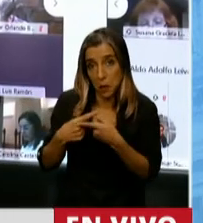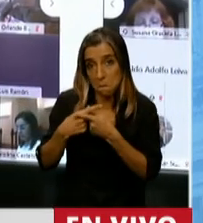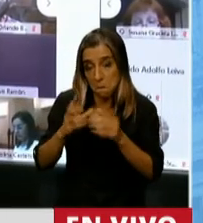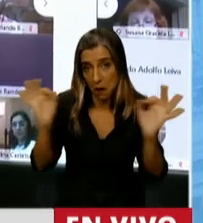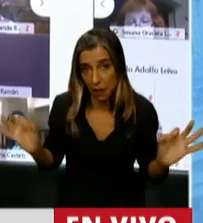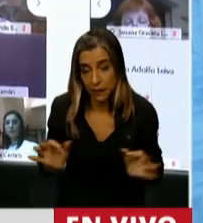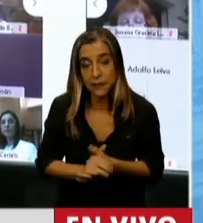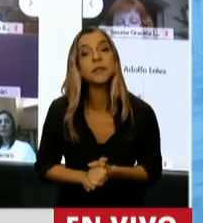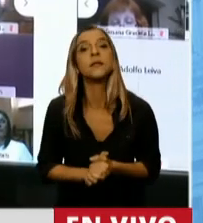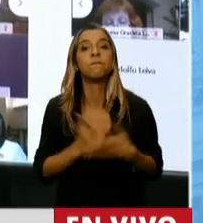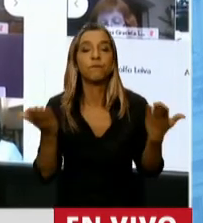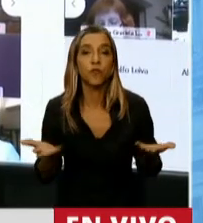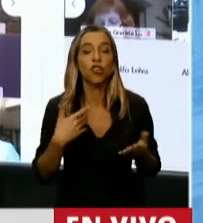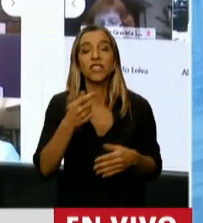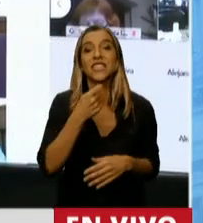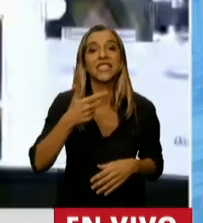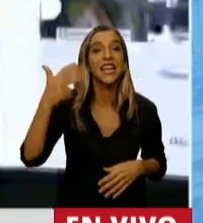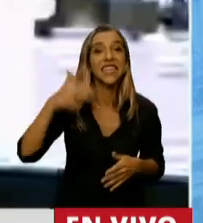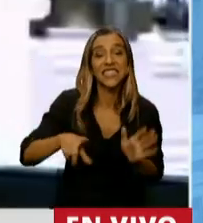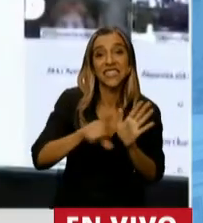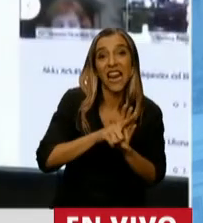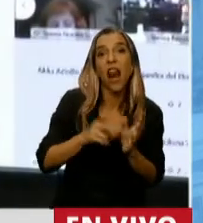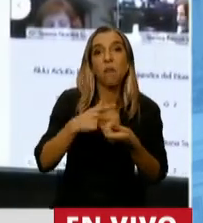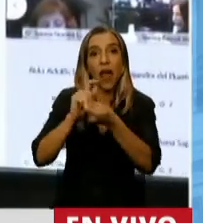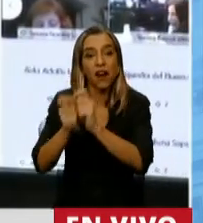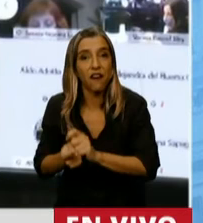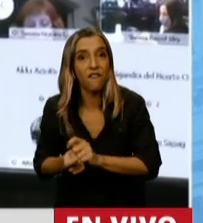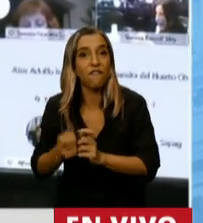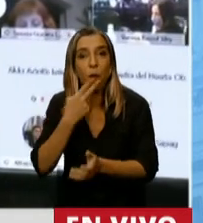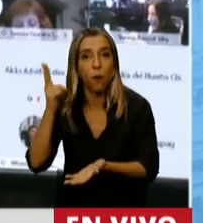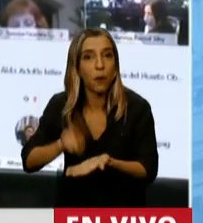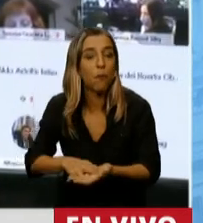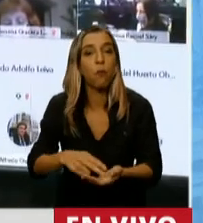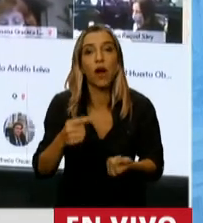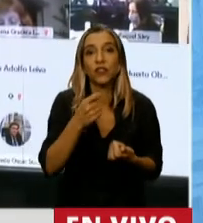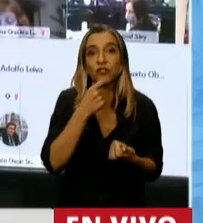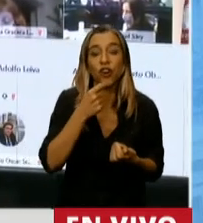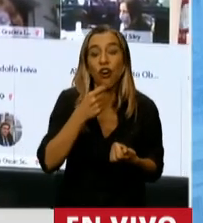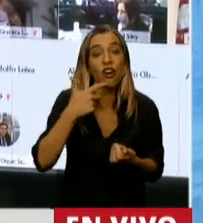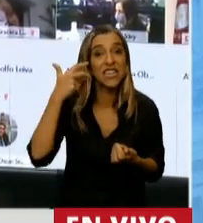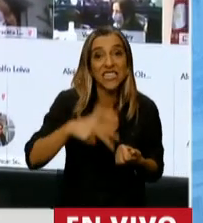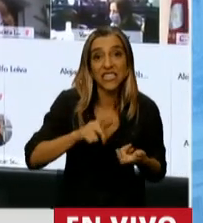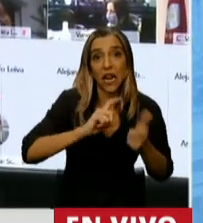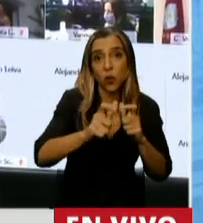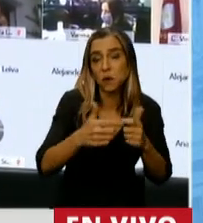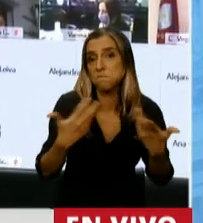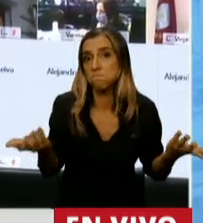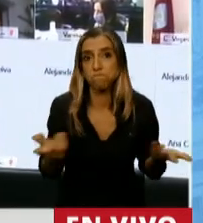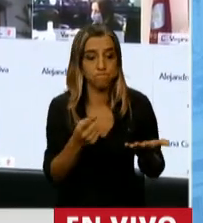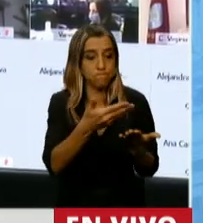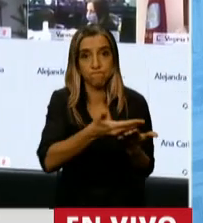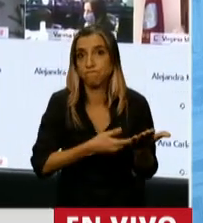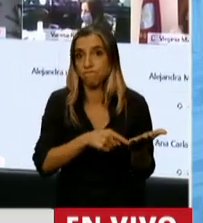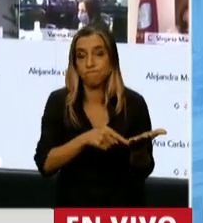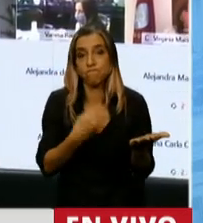movilidad, sin ley de reforma tributaria, faltan dos de los componentes centrales para poder evaluar la fiabilidad de